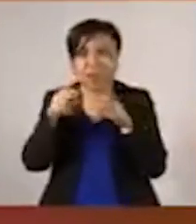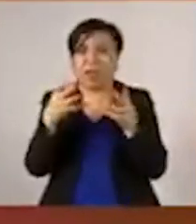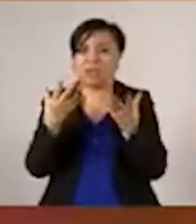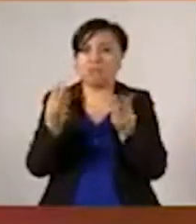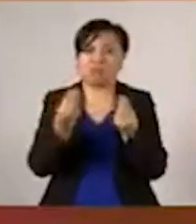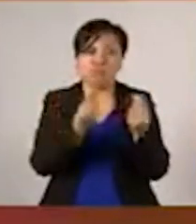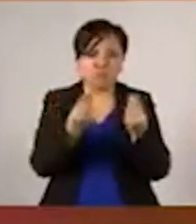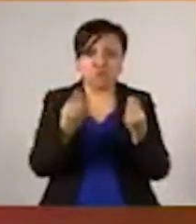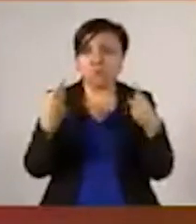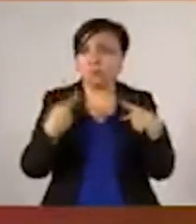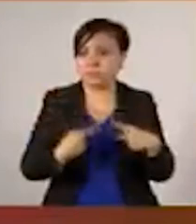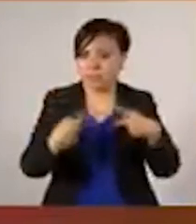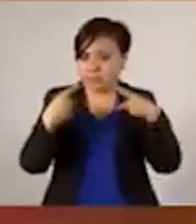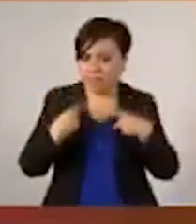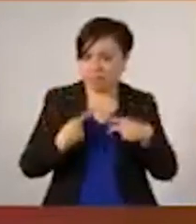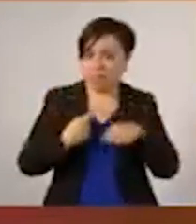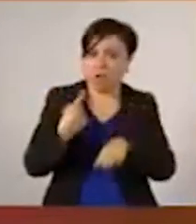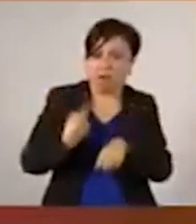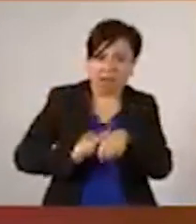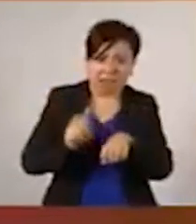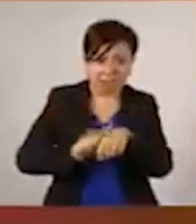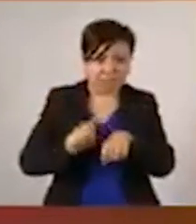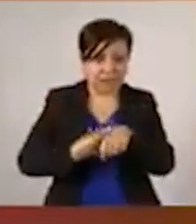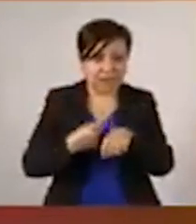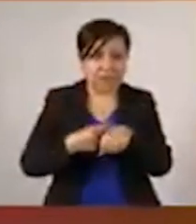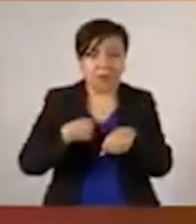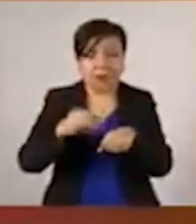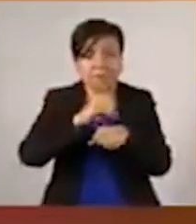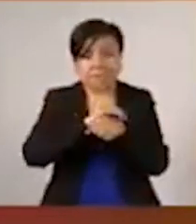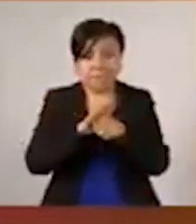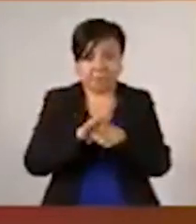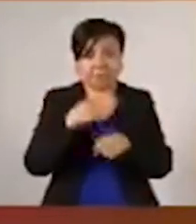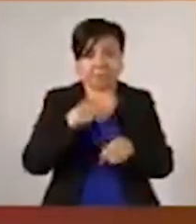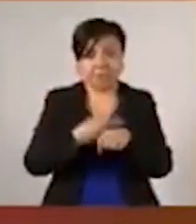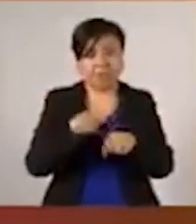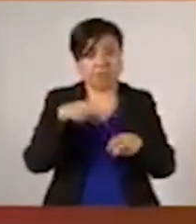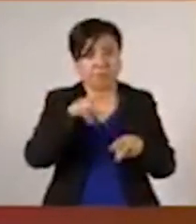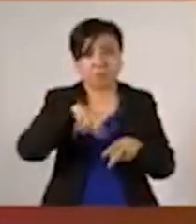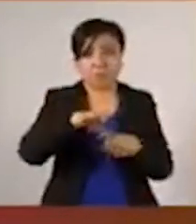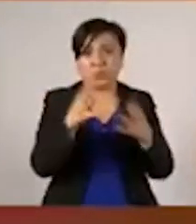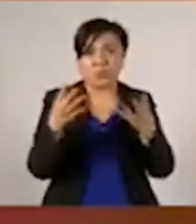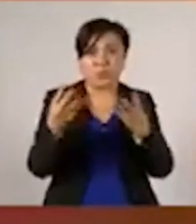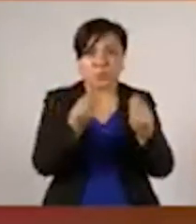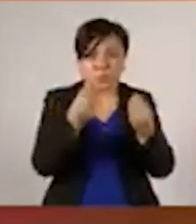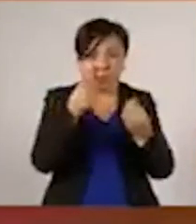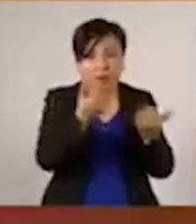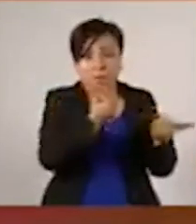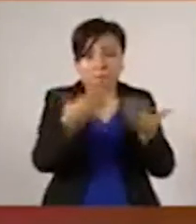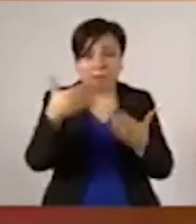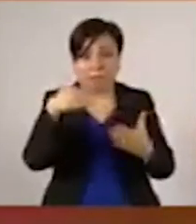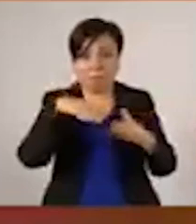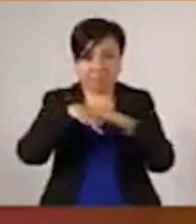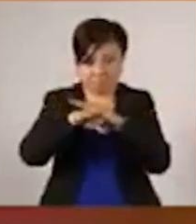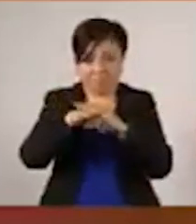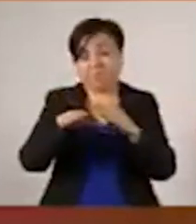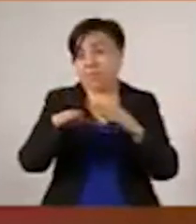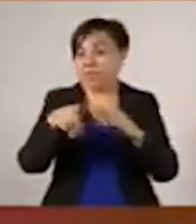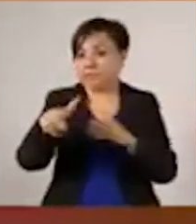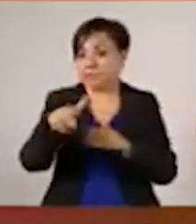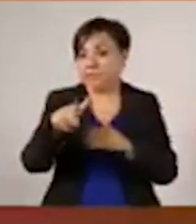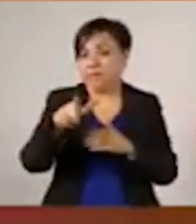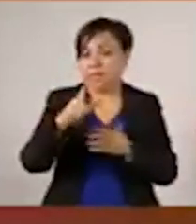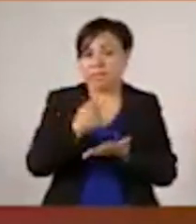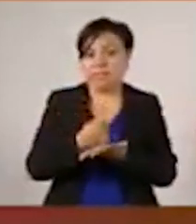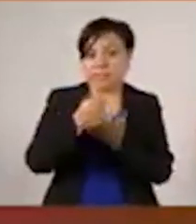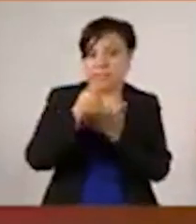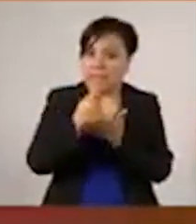en condiciones de ser hospitalizados y muchos de ellos teniendo que pasar a terapia intensiva, con el miedo, con la